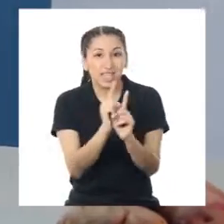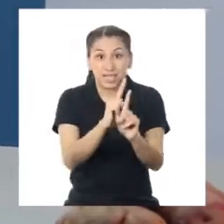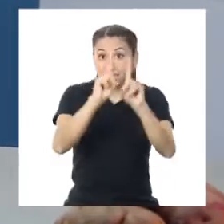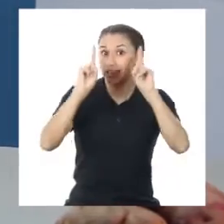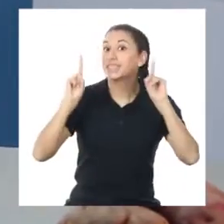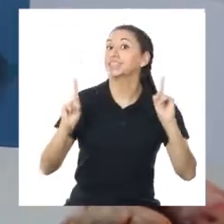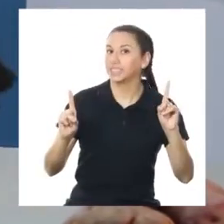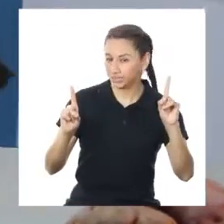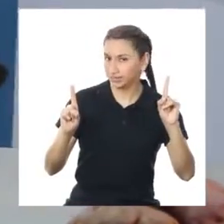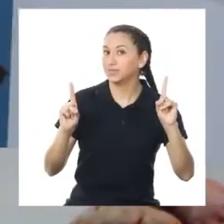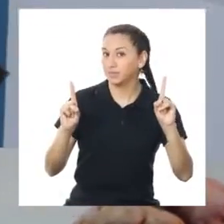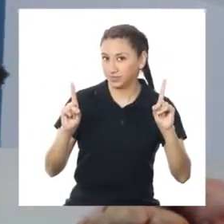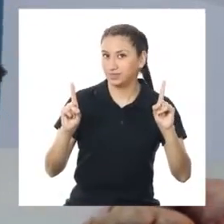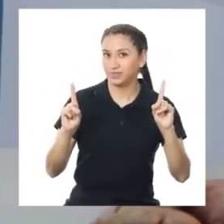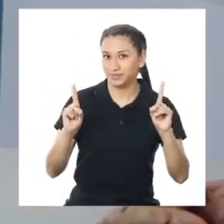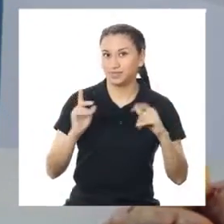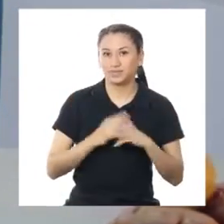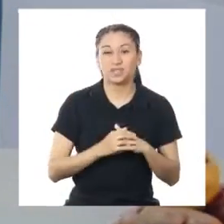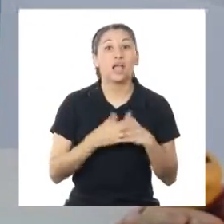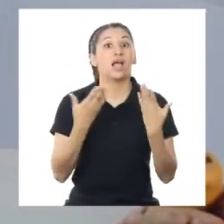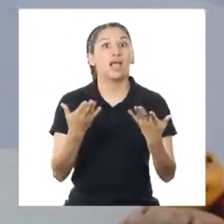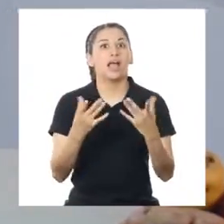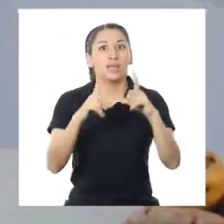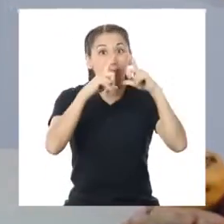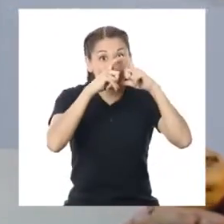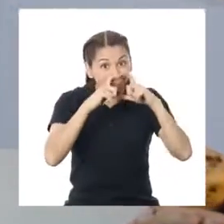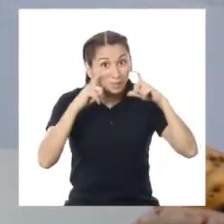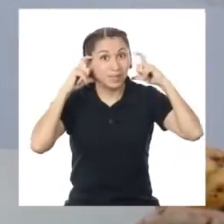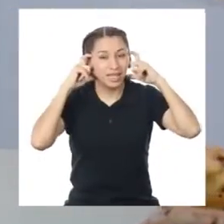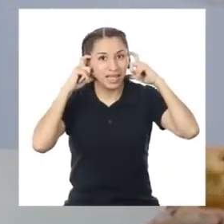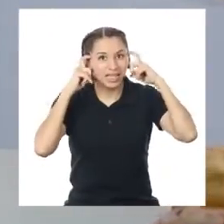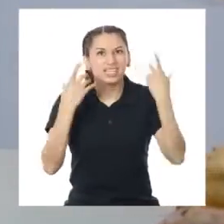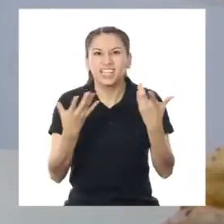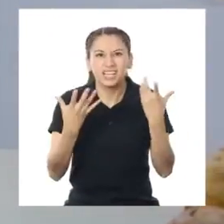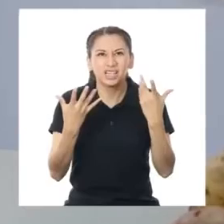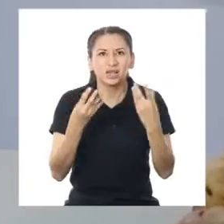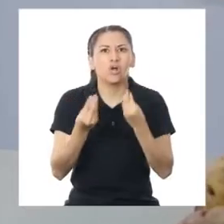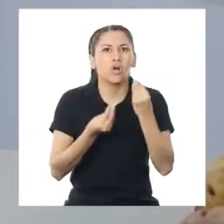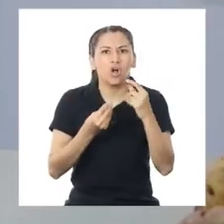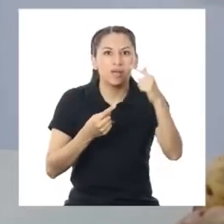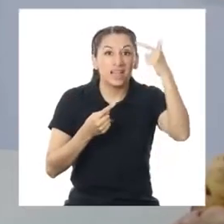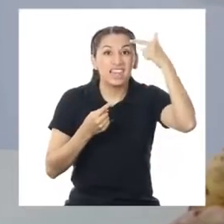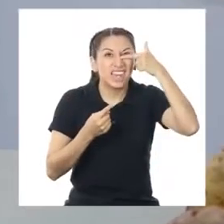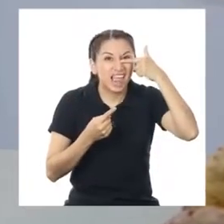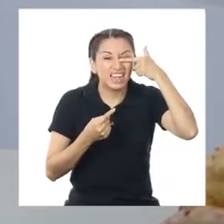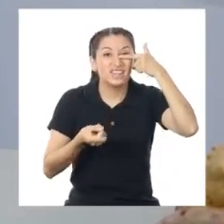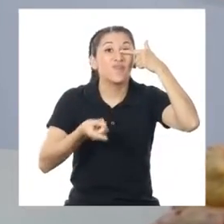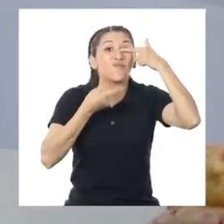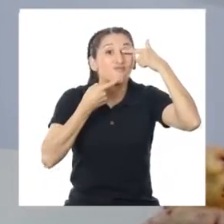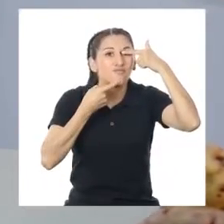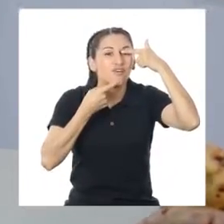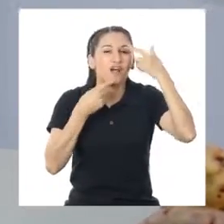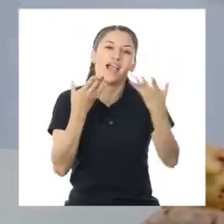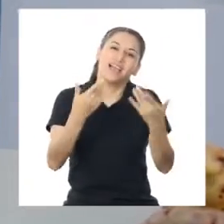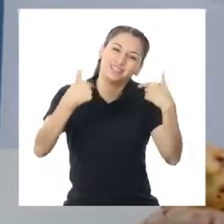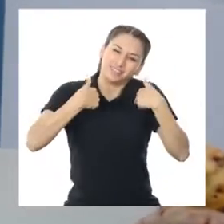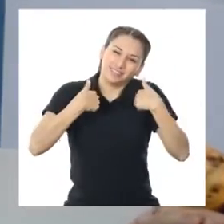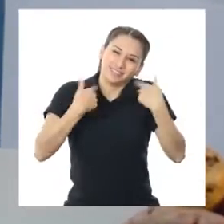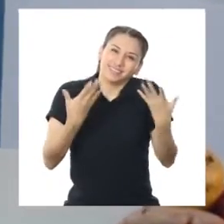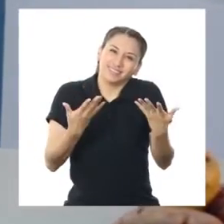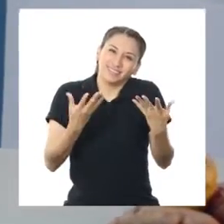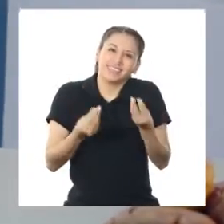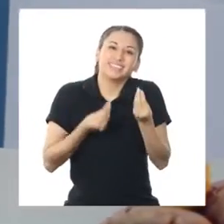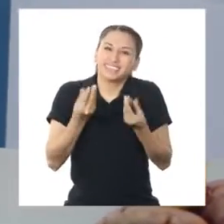distanciamiento social. Y que la mascarilla va a cubrir la nariz y la boca. O en mi caso,